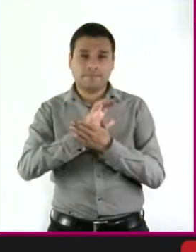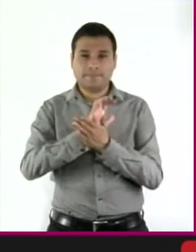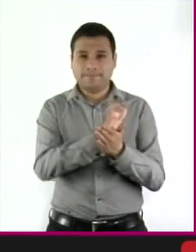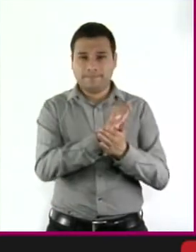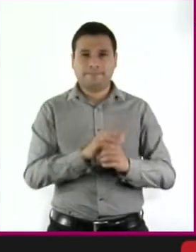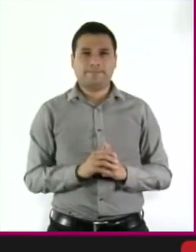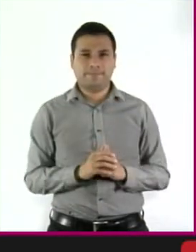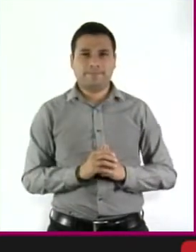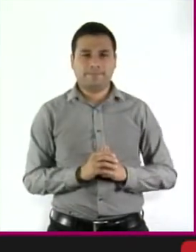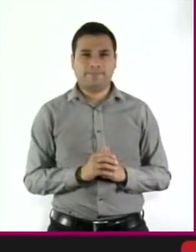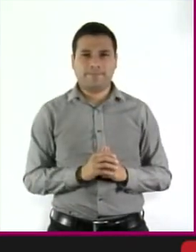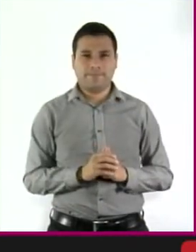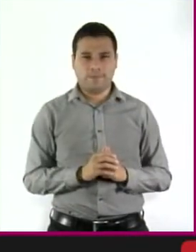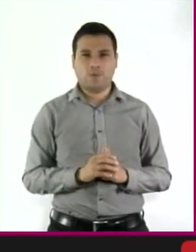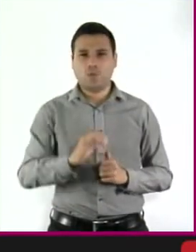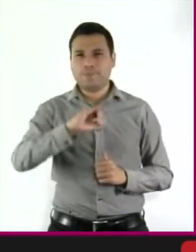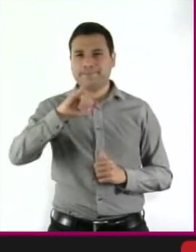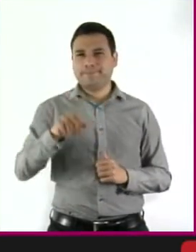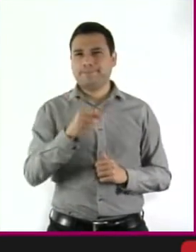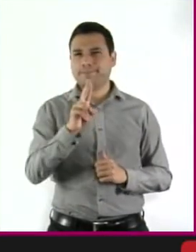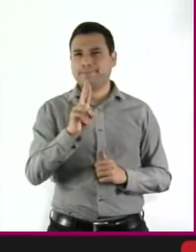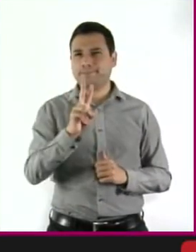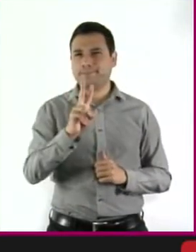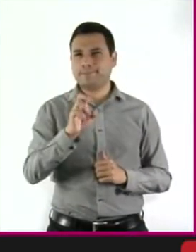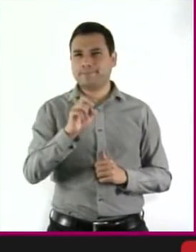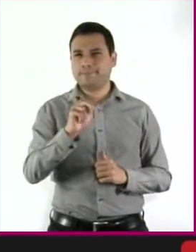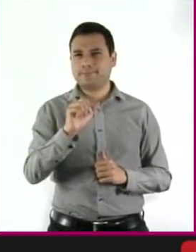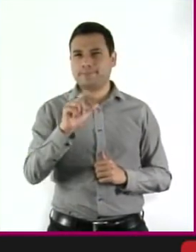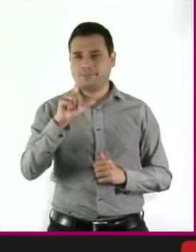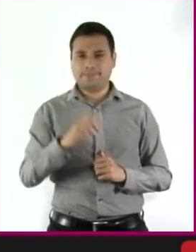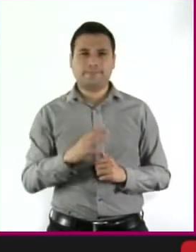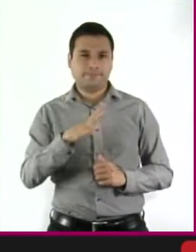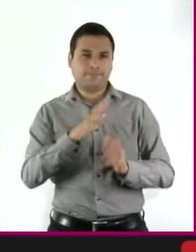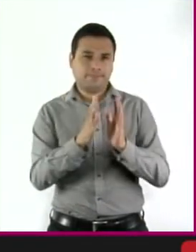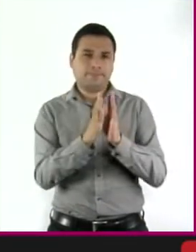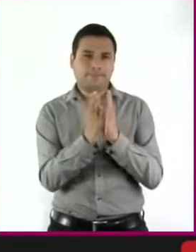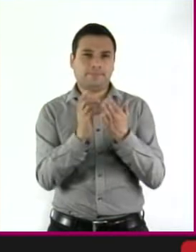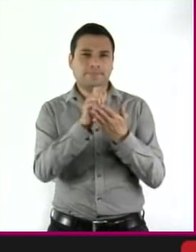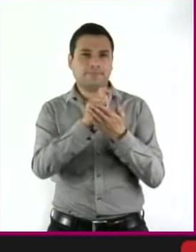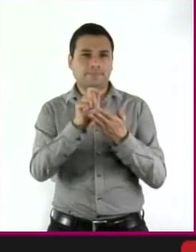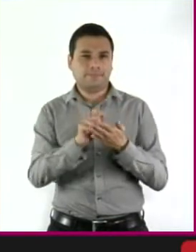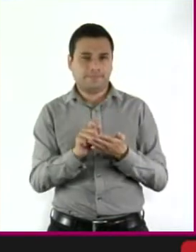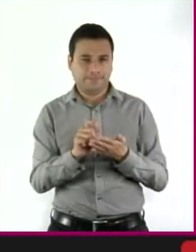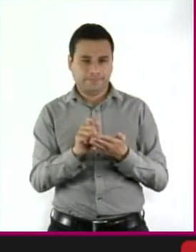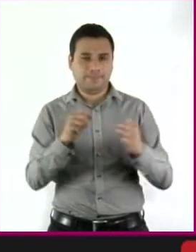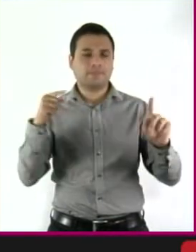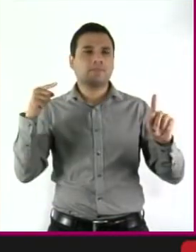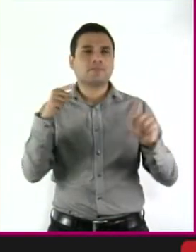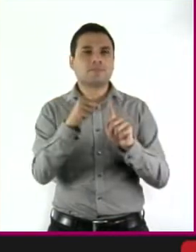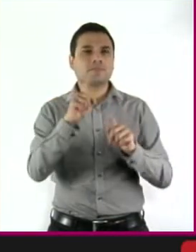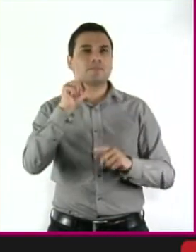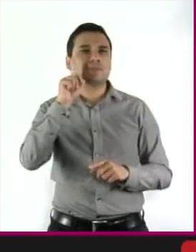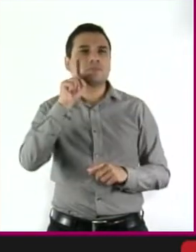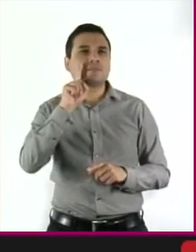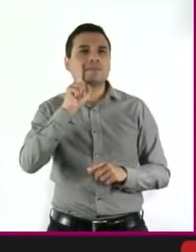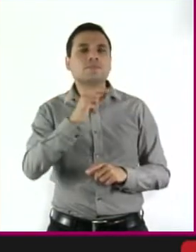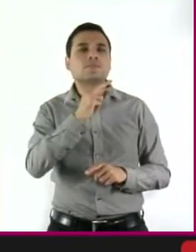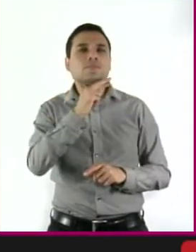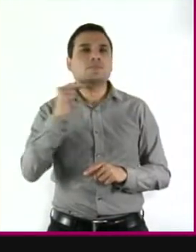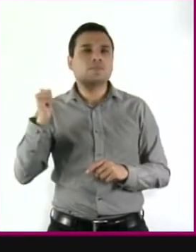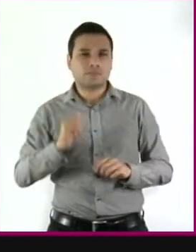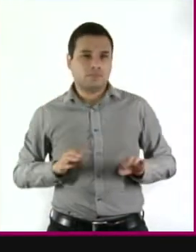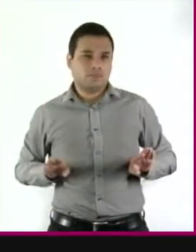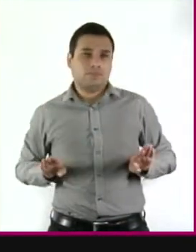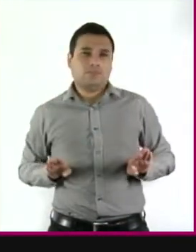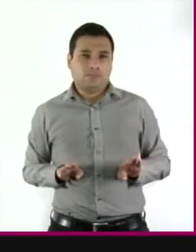latino Juvenal dedicó su sexta sátira a las mujeres romanas, de cuyo carácter se quejó profusamente.